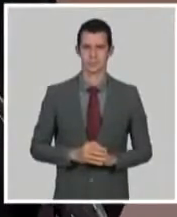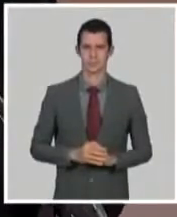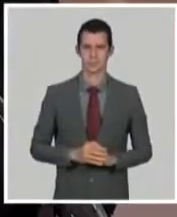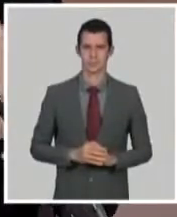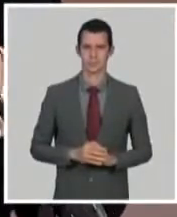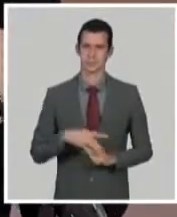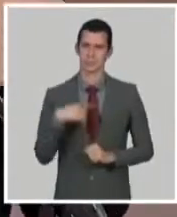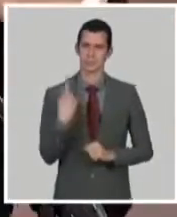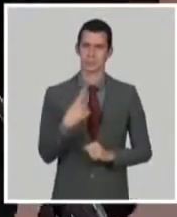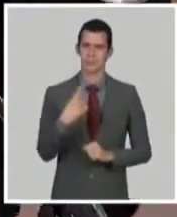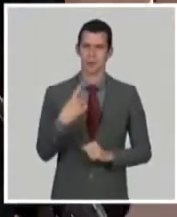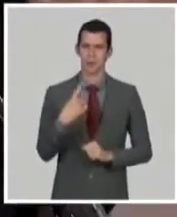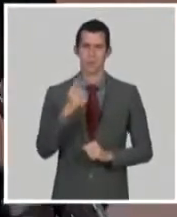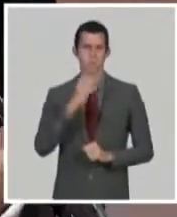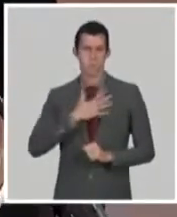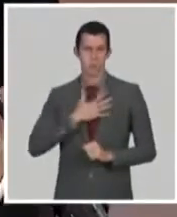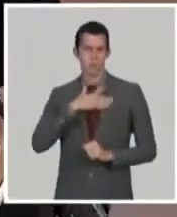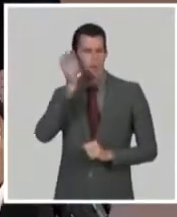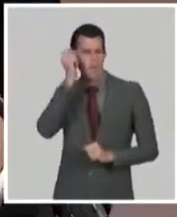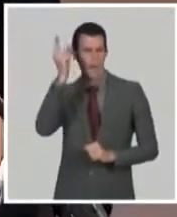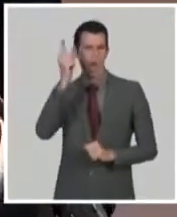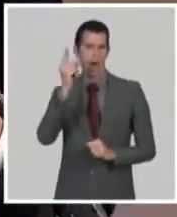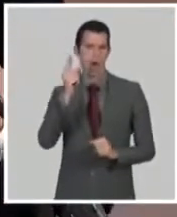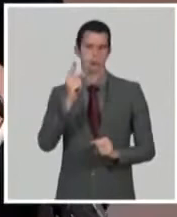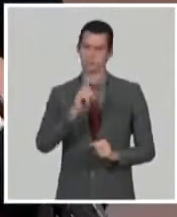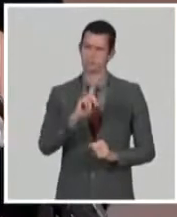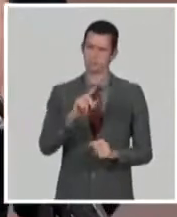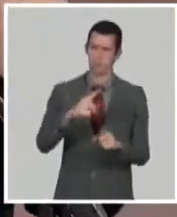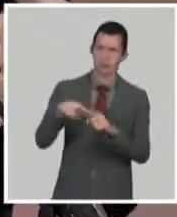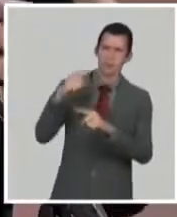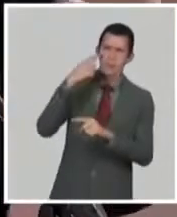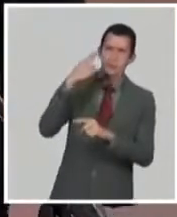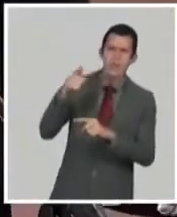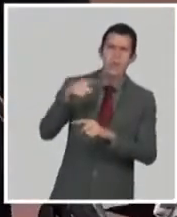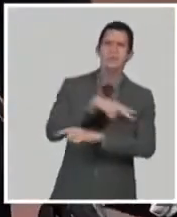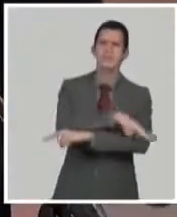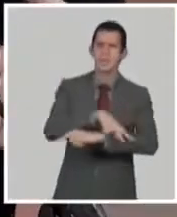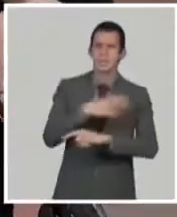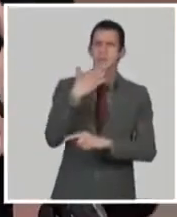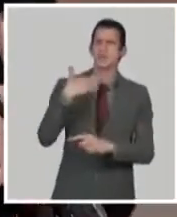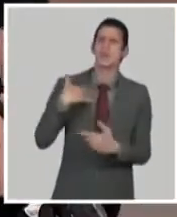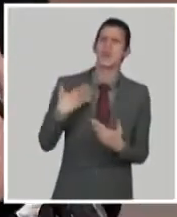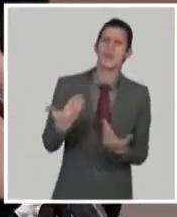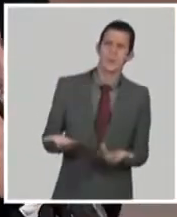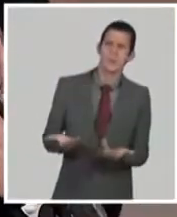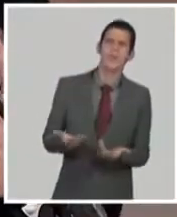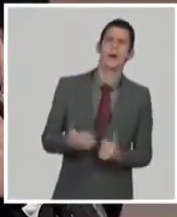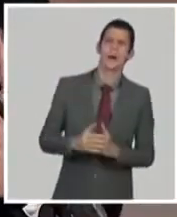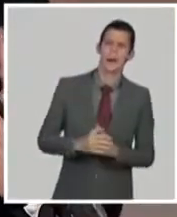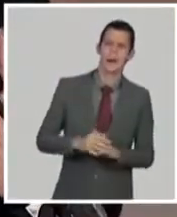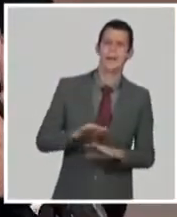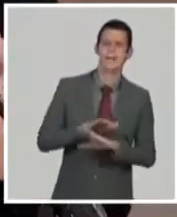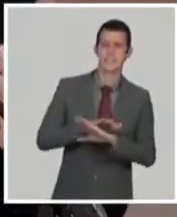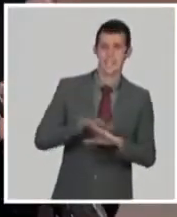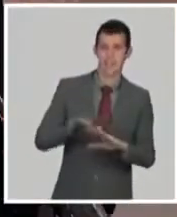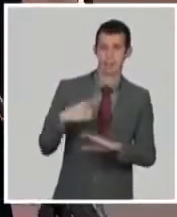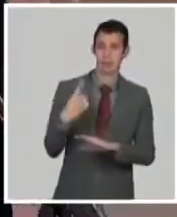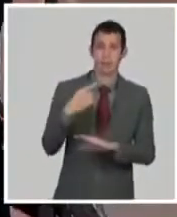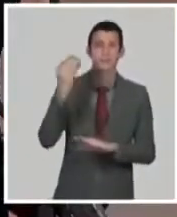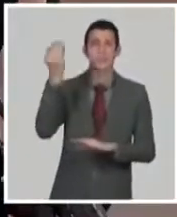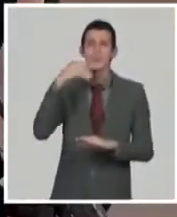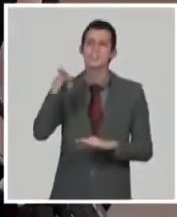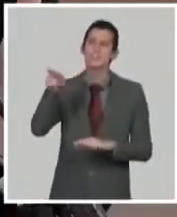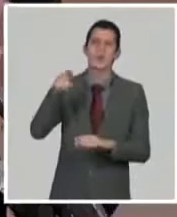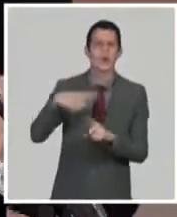internacional, utilizar las plataformas conocidas para rápidamente desarrollar los candidatos vacunales y